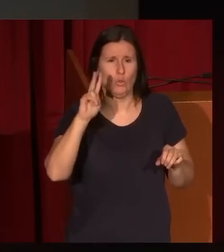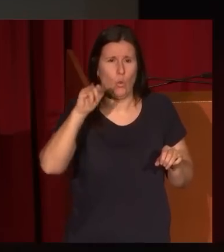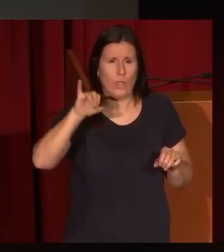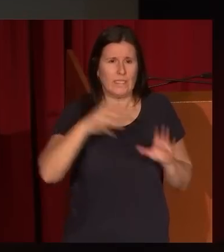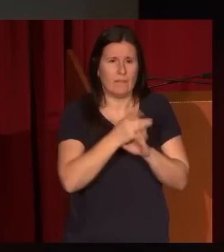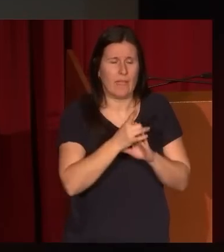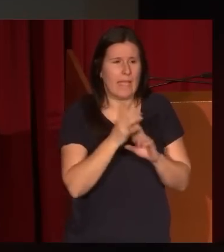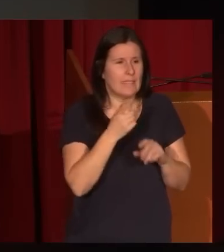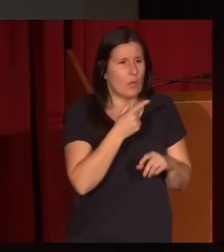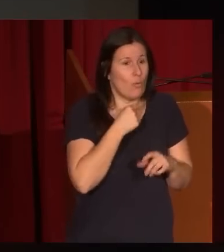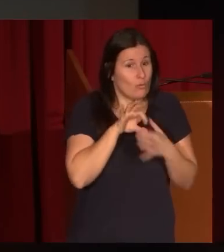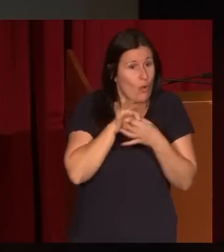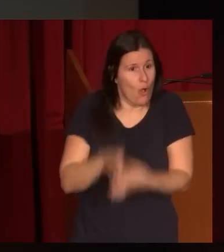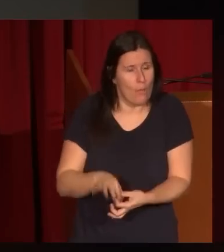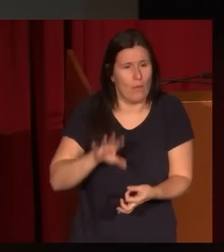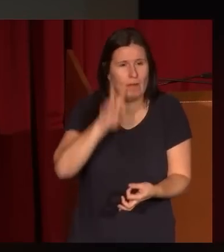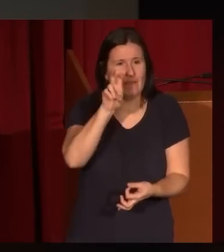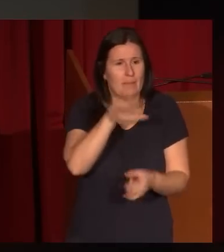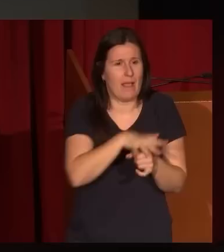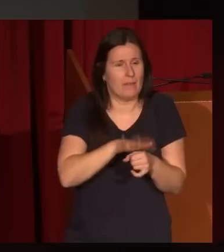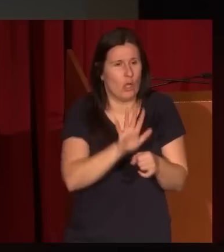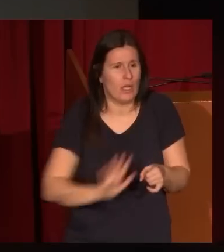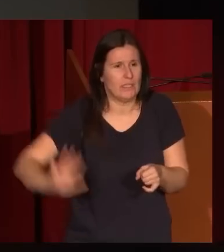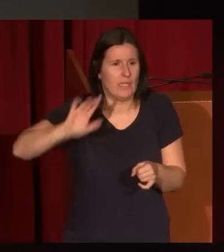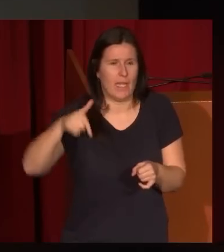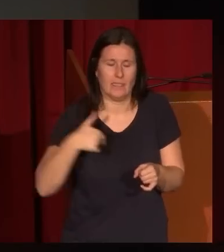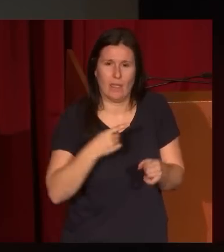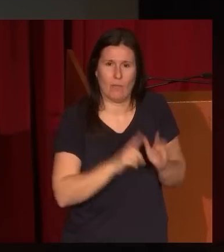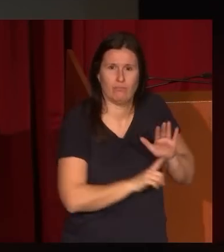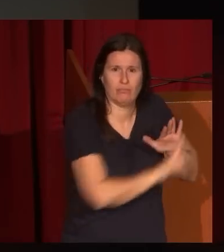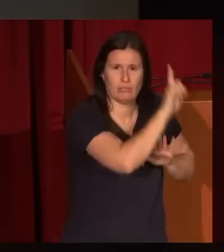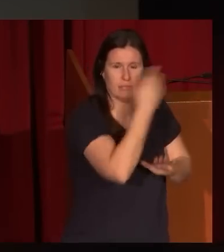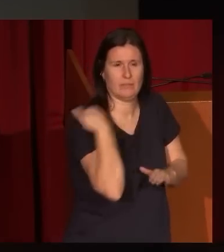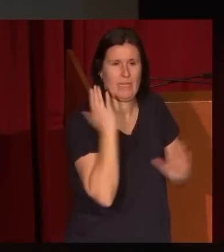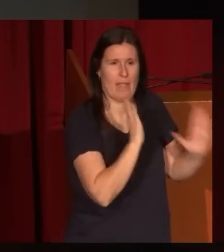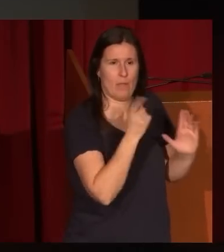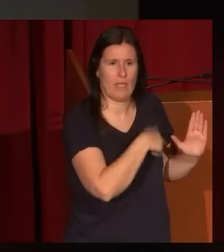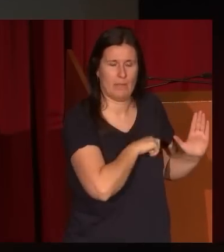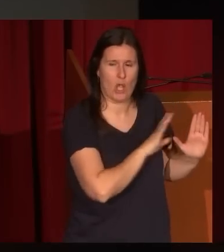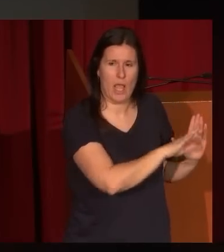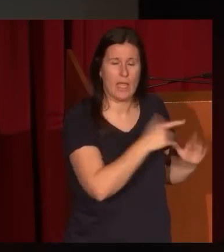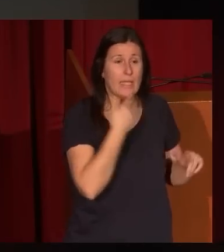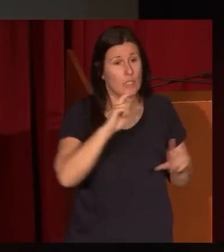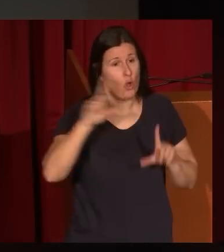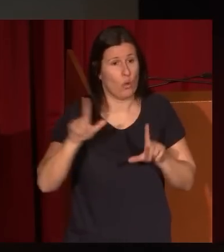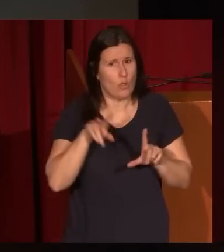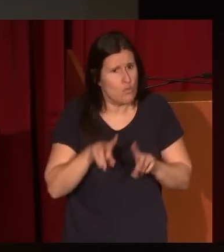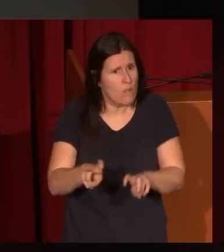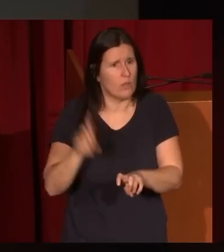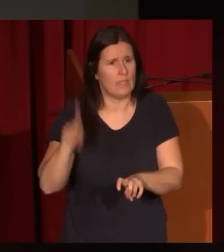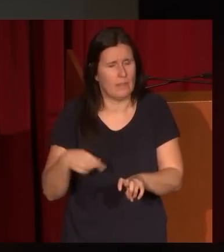orientalista está plenamente vigente en la pintura española de su tiempo. Y este cuadro, que también se lo traigo como novedad,